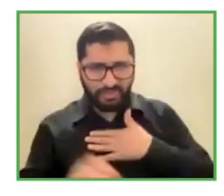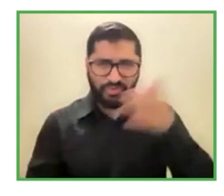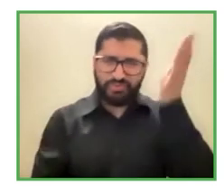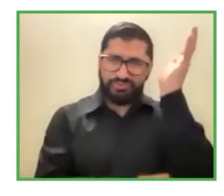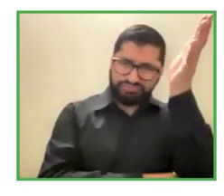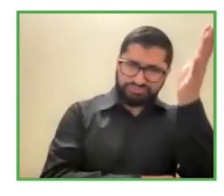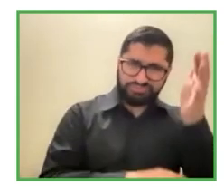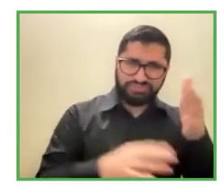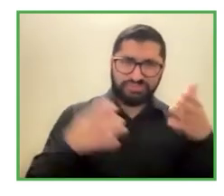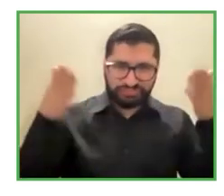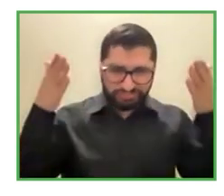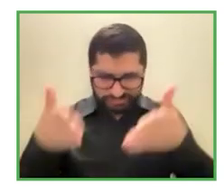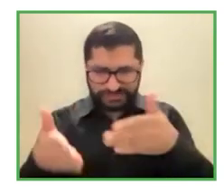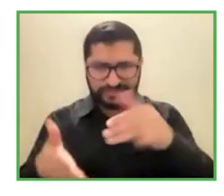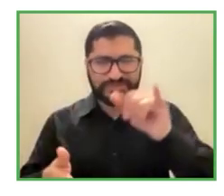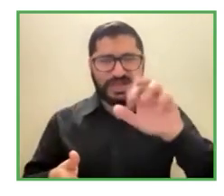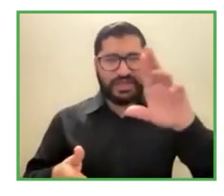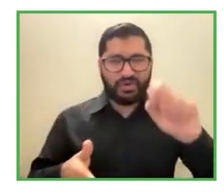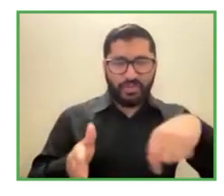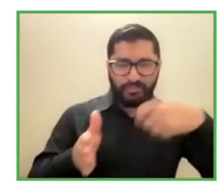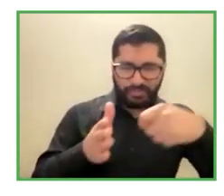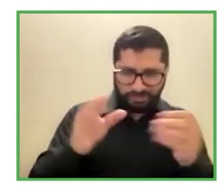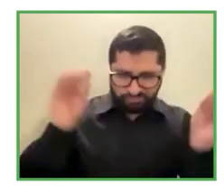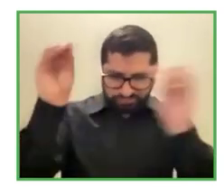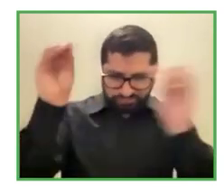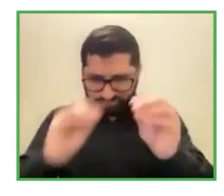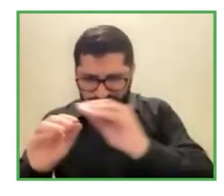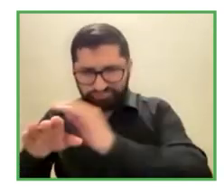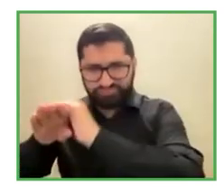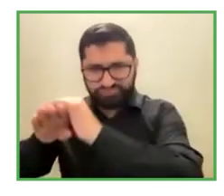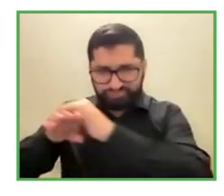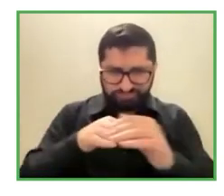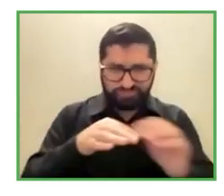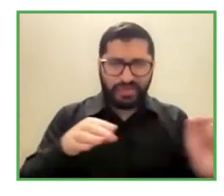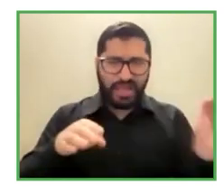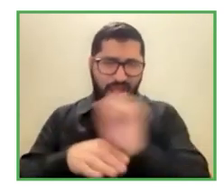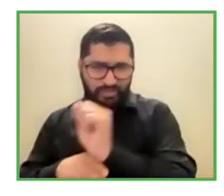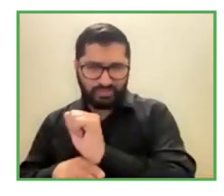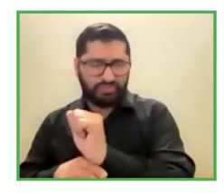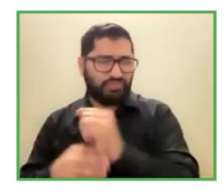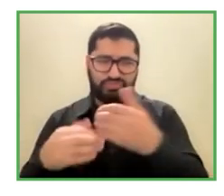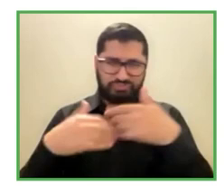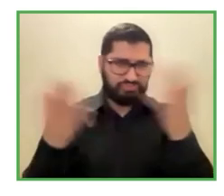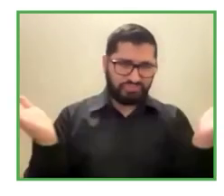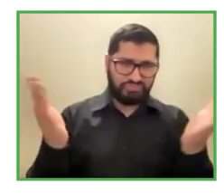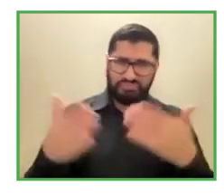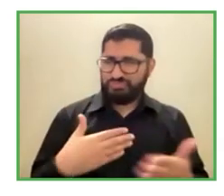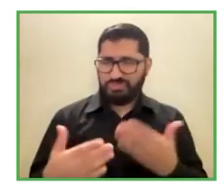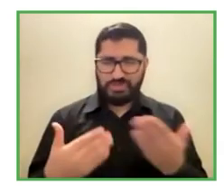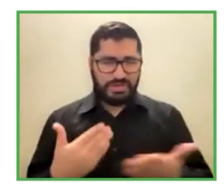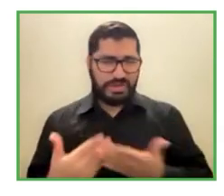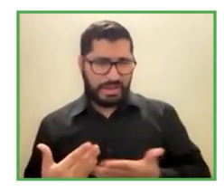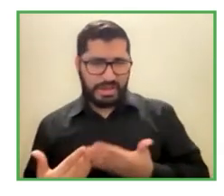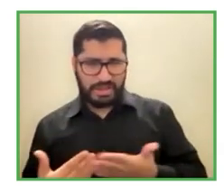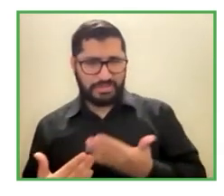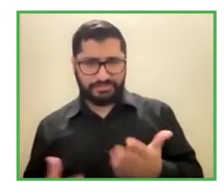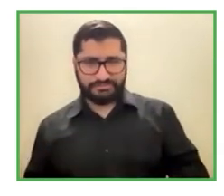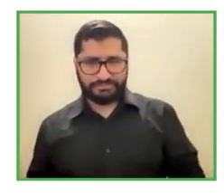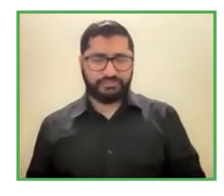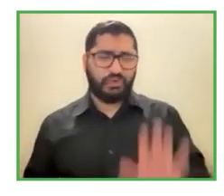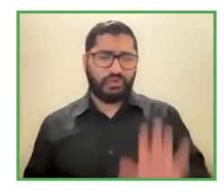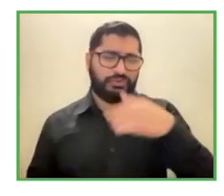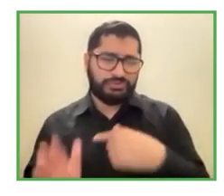sucedía de que la gente dice bueno pero es que si hay una persona que va a lavar mi auto que es un auto caro pongamos el ejemplo